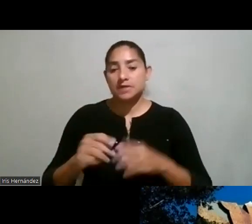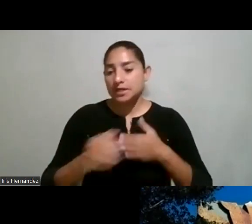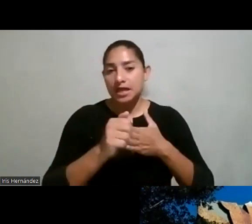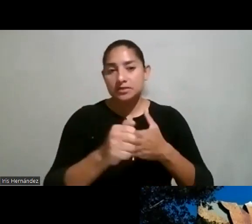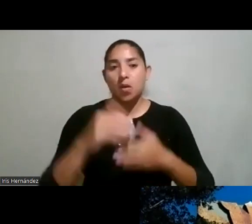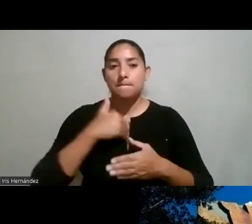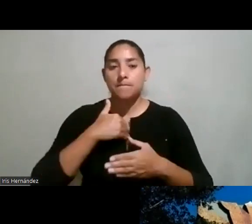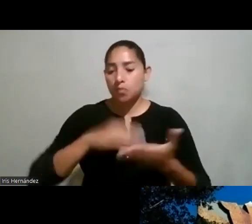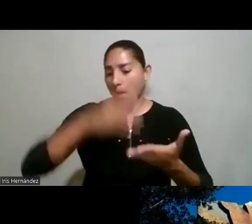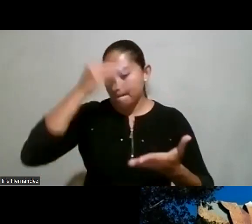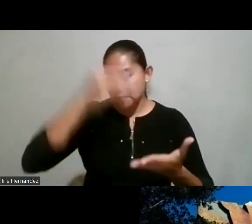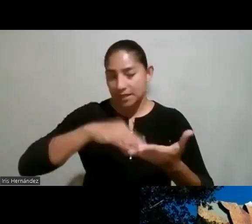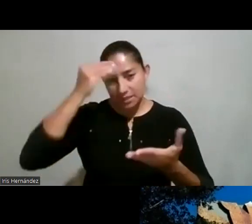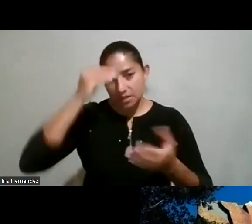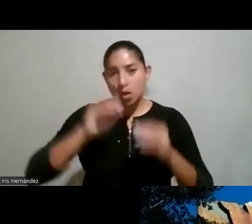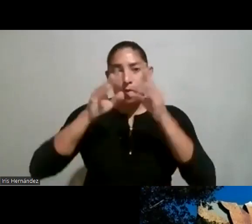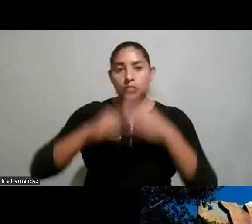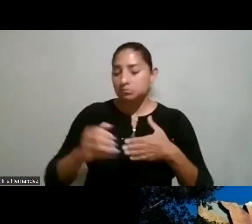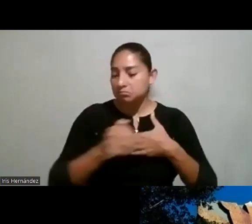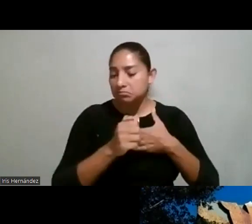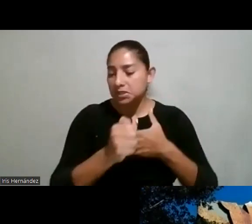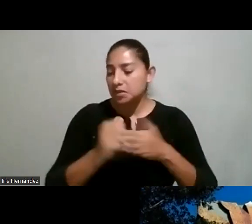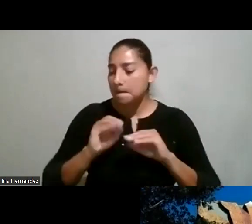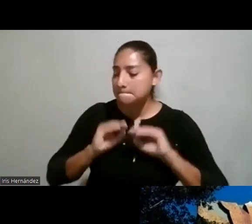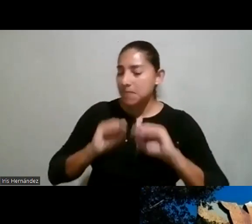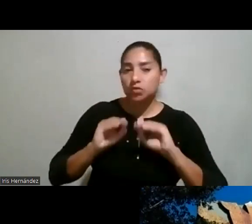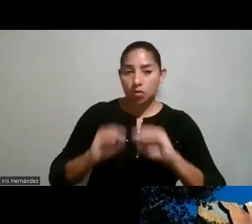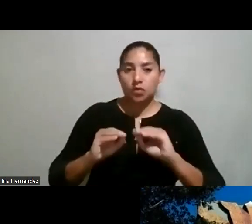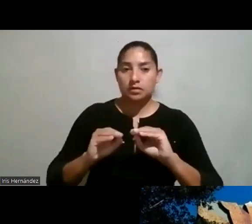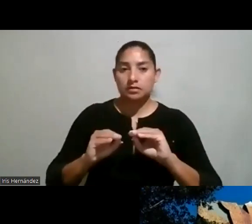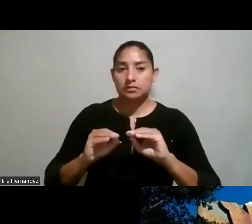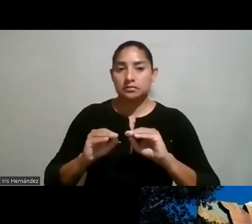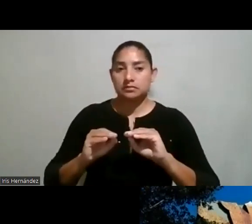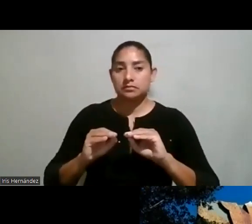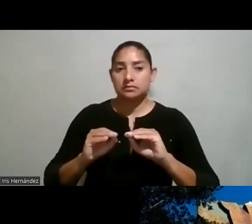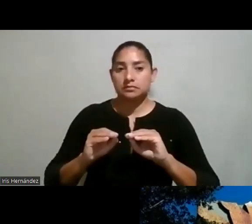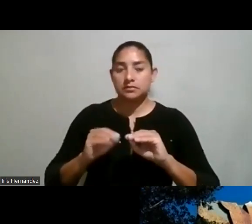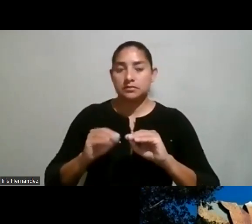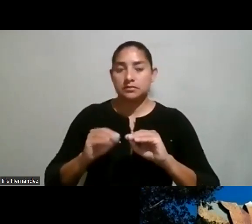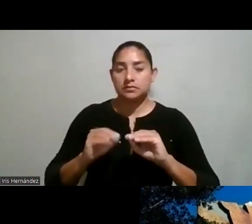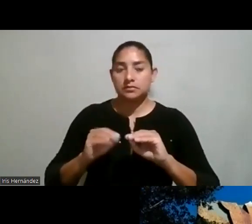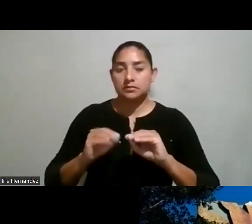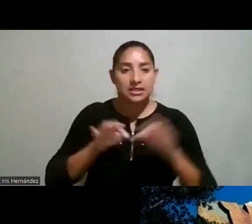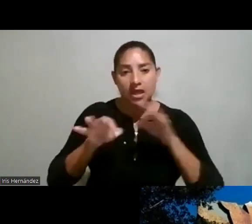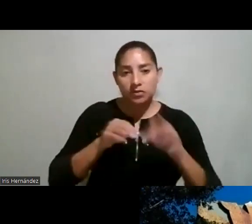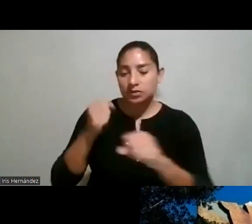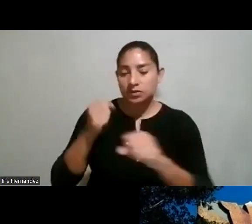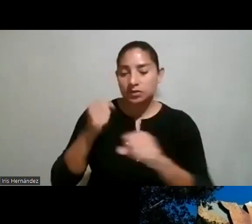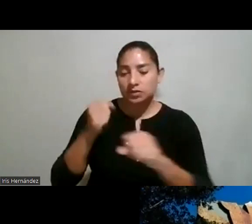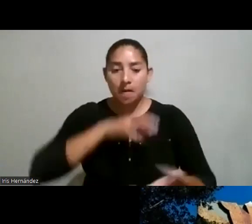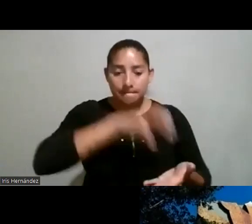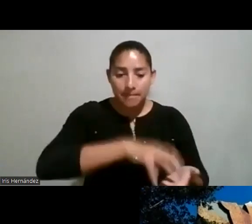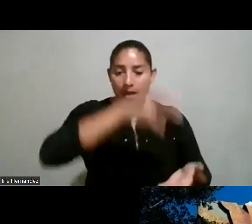propio aprendizaje y los maestros tenían una metodología donde maestras donde eran facilitadores trabajo en estaciones